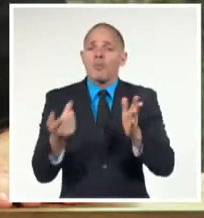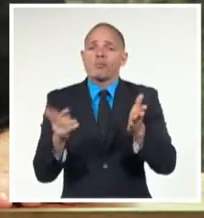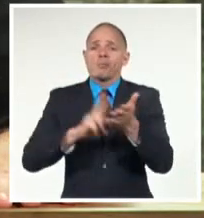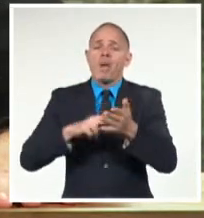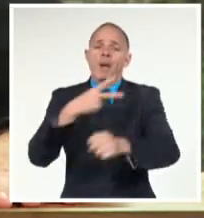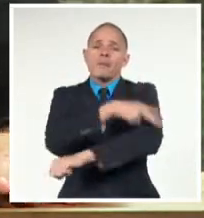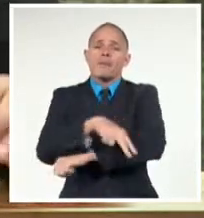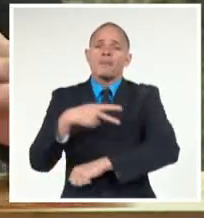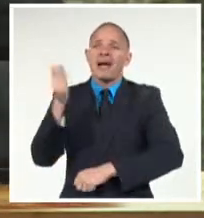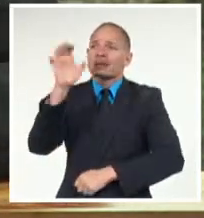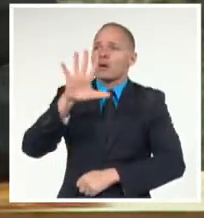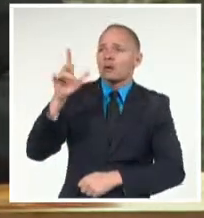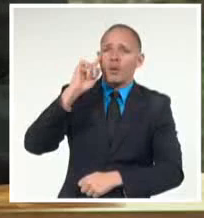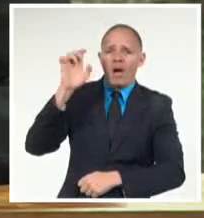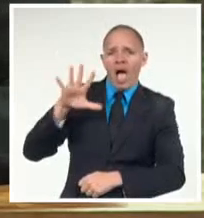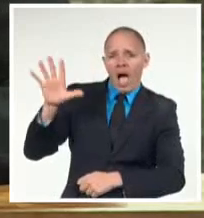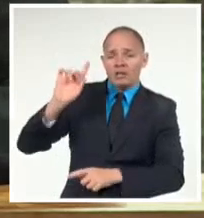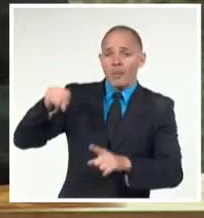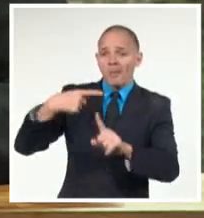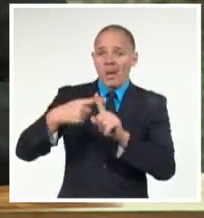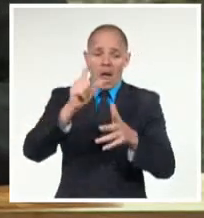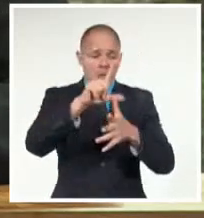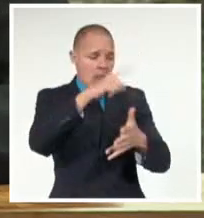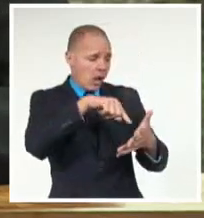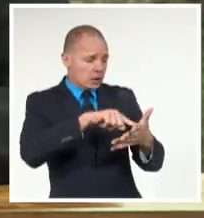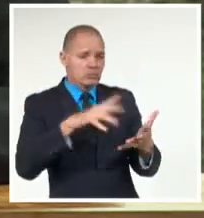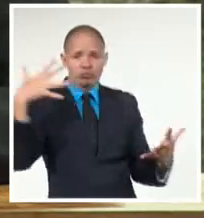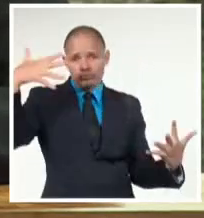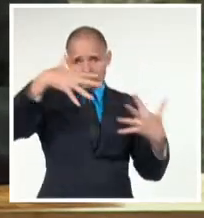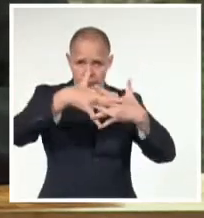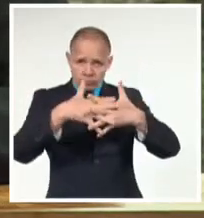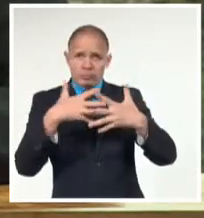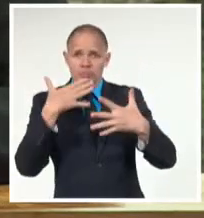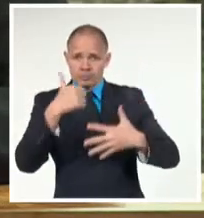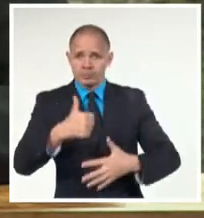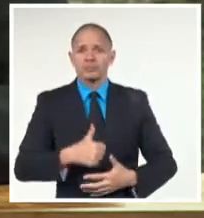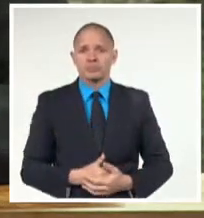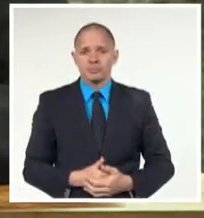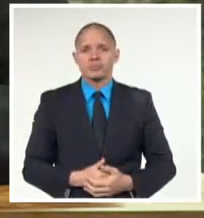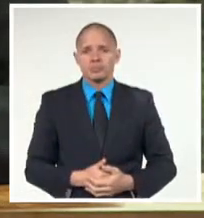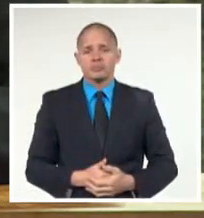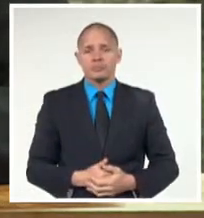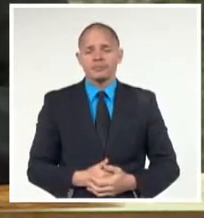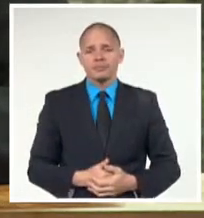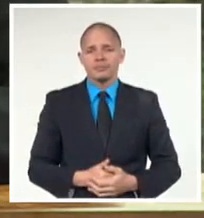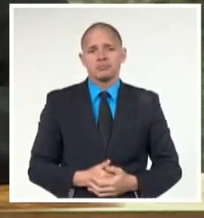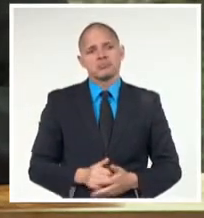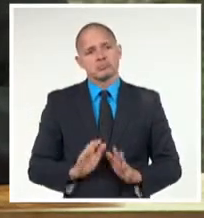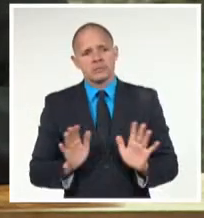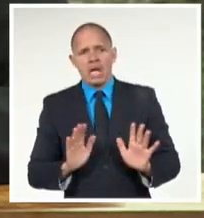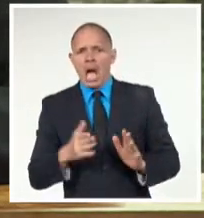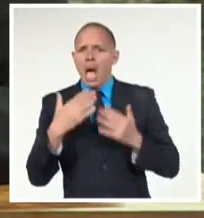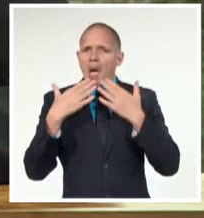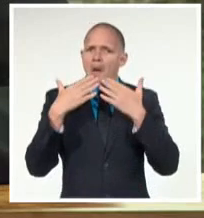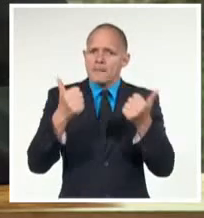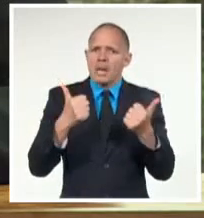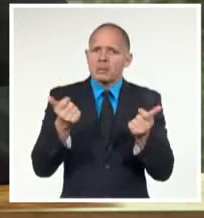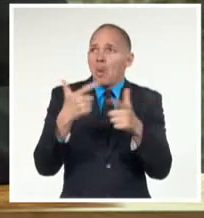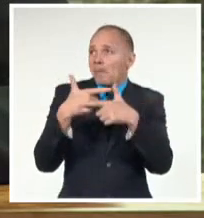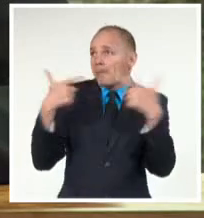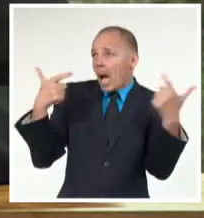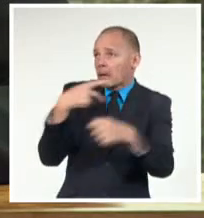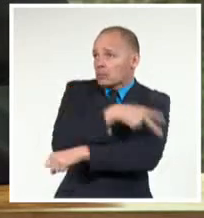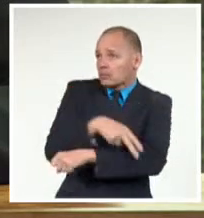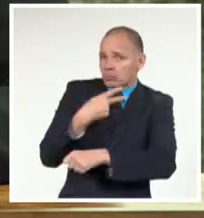y las naciones de América Latina y el Caribe, nuestra región natural. Tenemos excelentes vínculos con la mayoría de sus estados